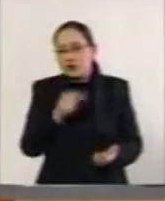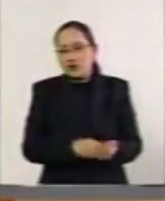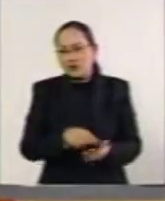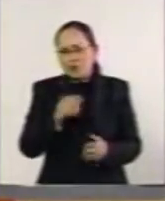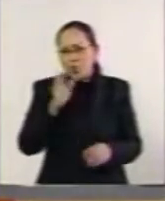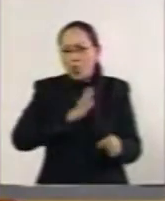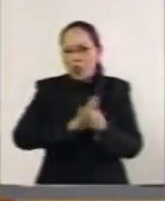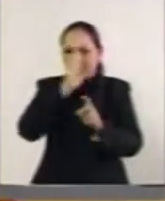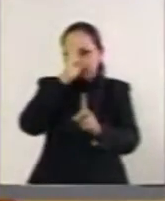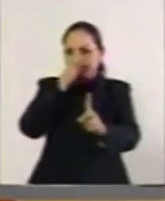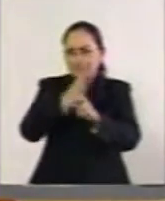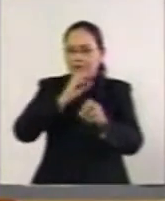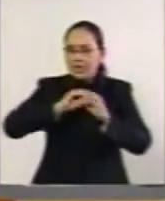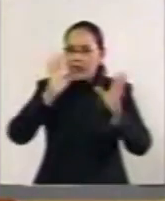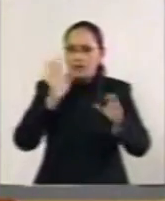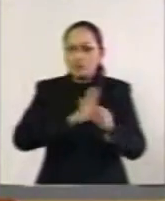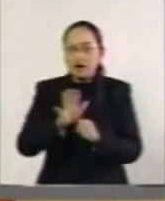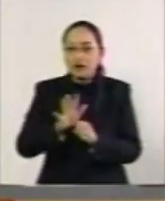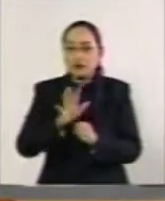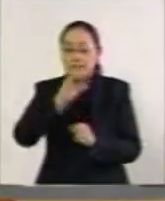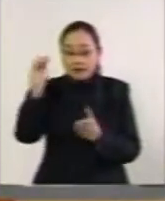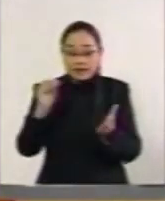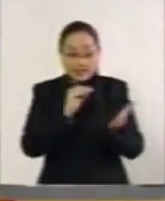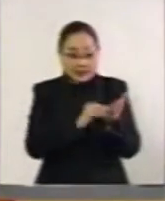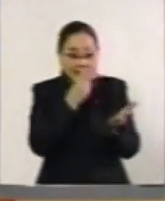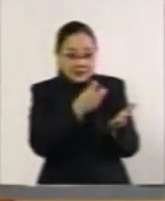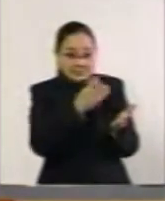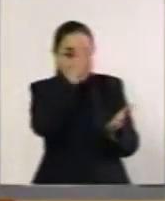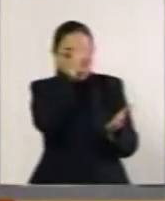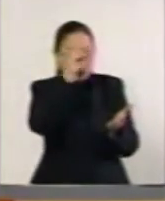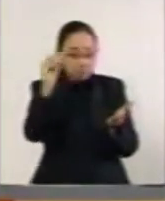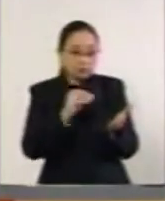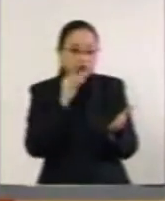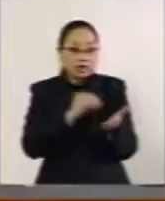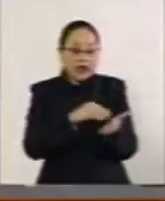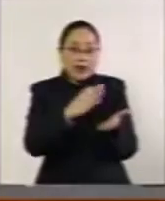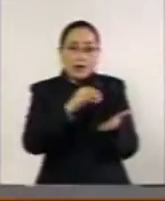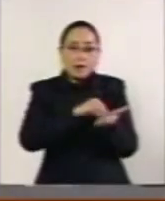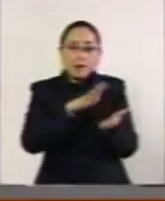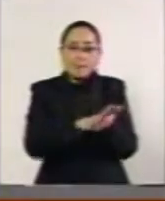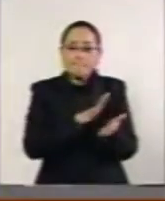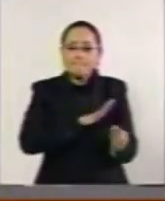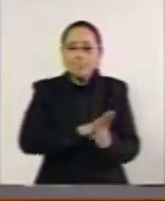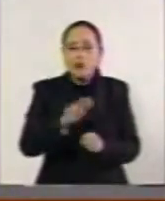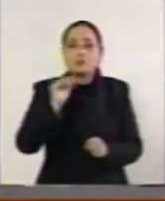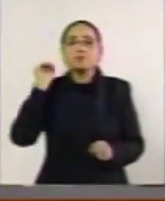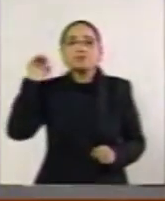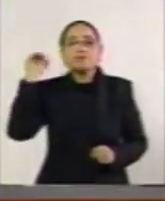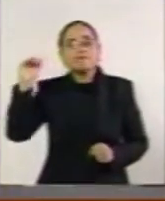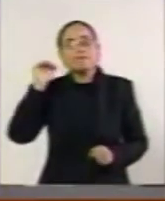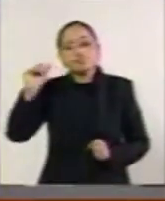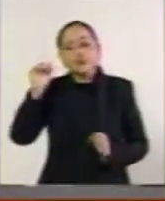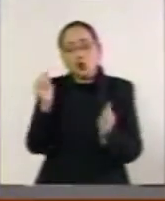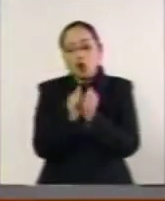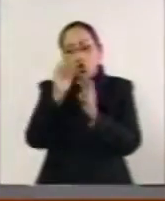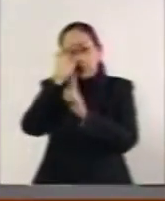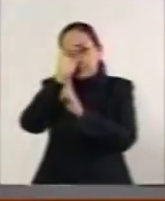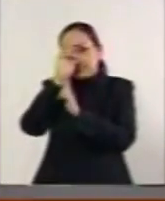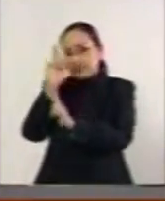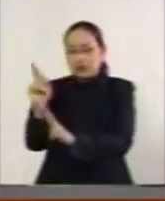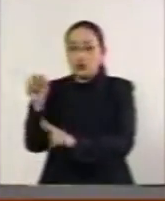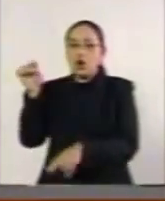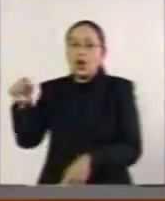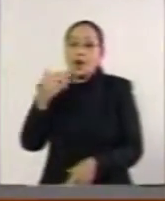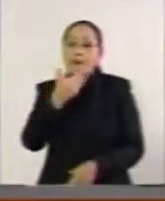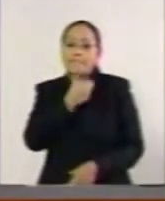lo lógico es que el punto de acuerdo hubiese establecido exhortar respetuosamente al poder,